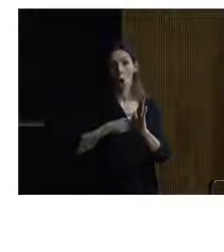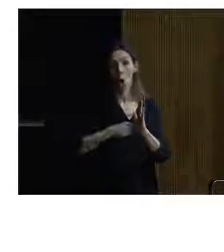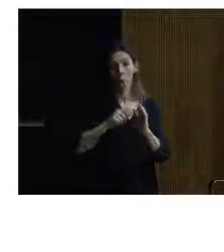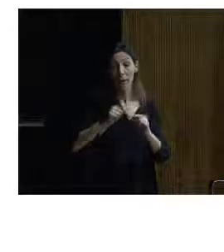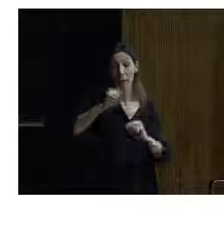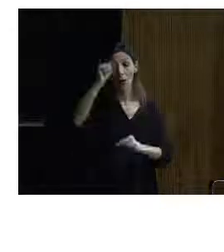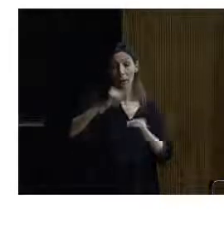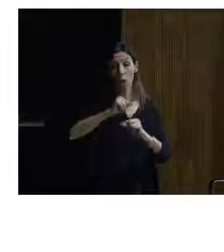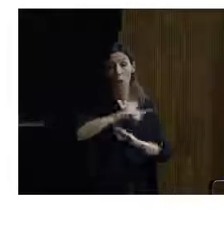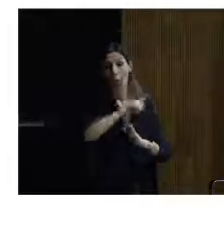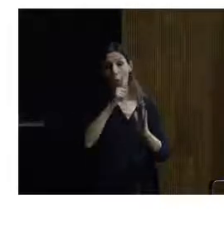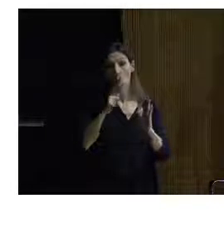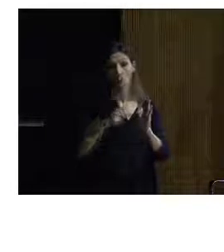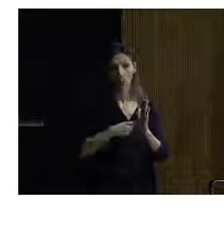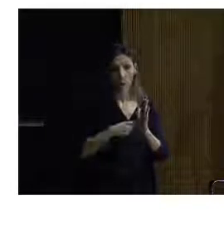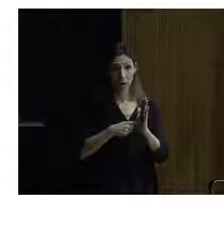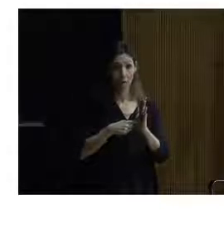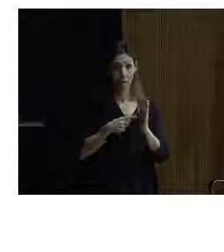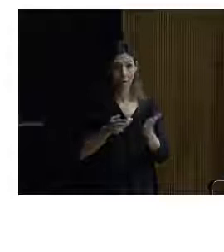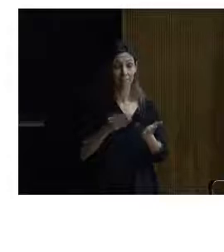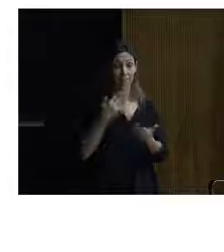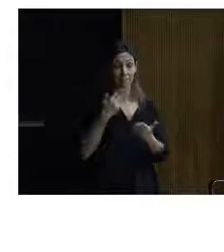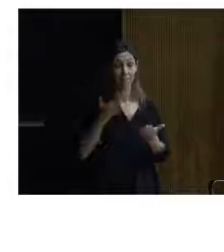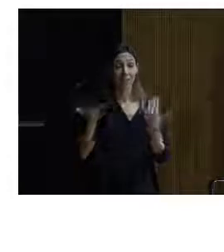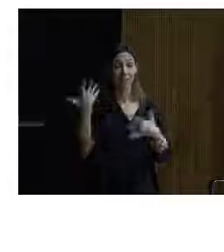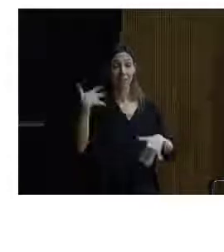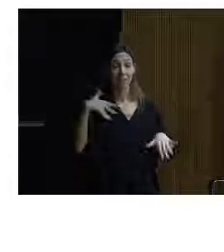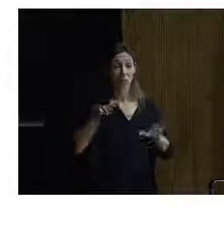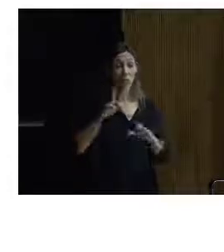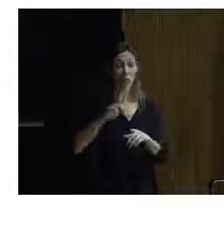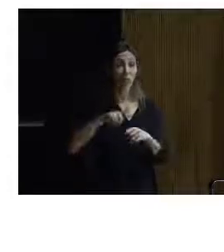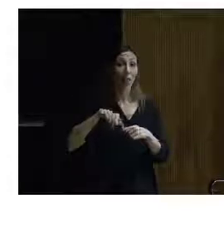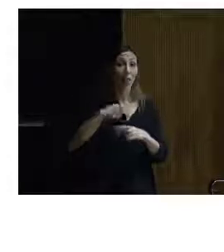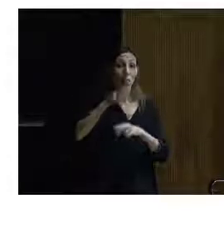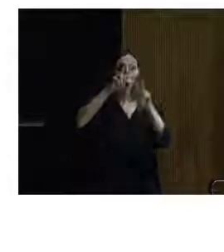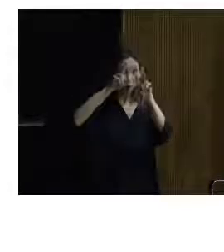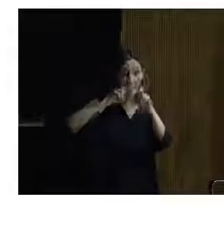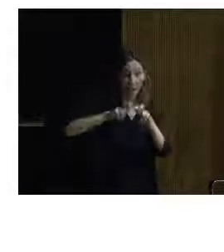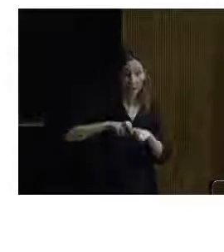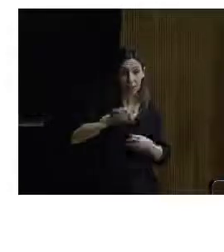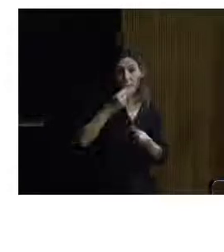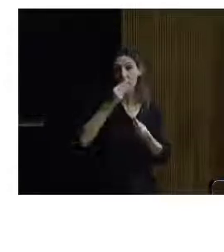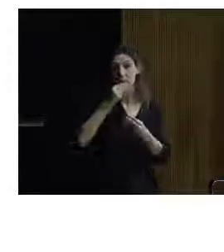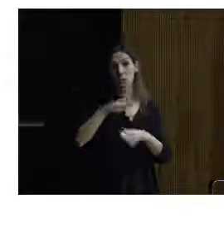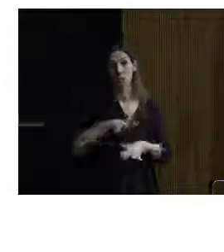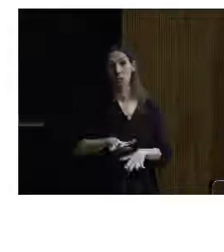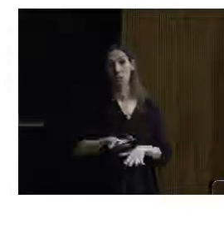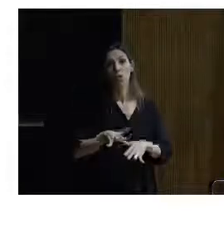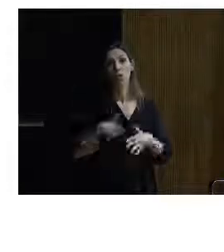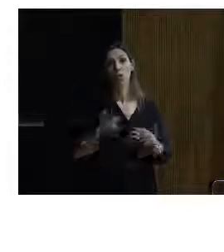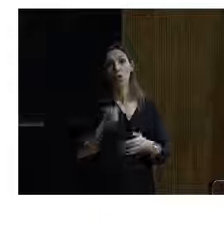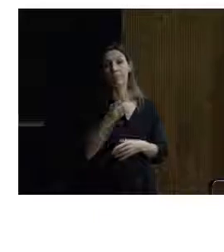pretexto nos ha servido para llevar a cabo toda una serie de investigaciones históricas. Esta es la lectura